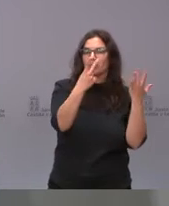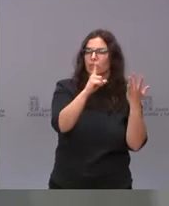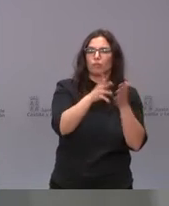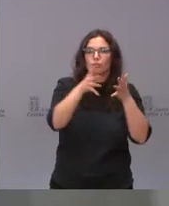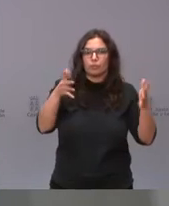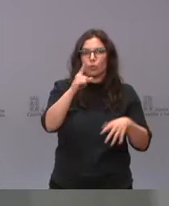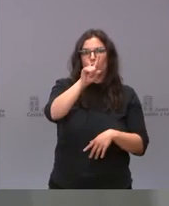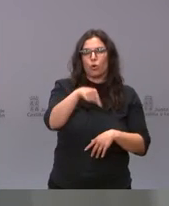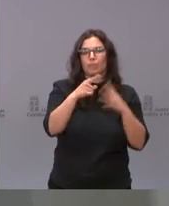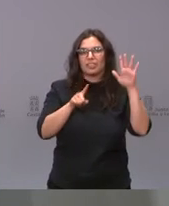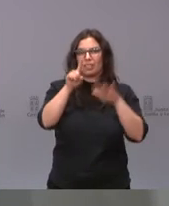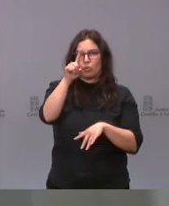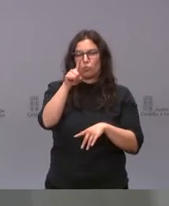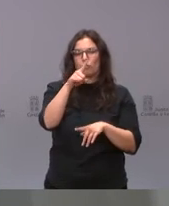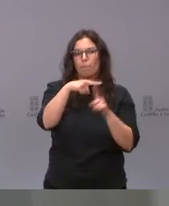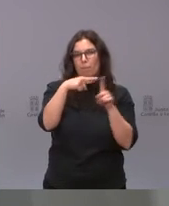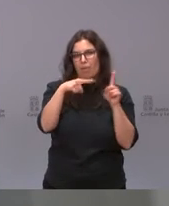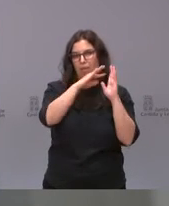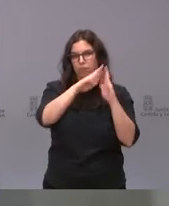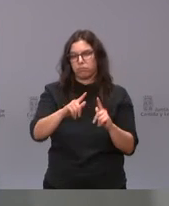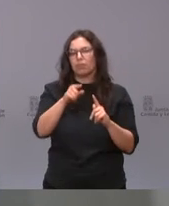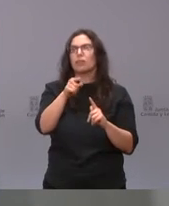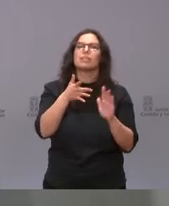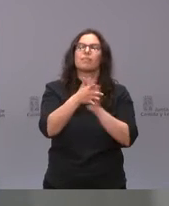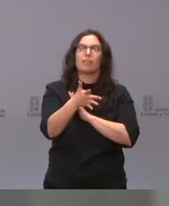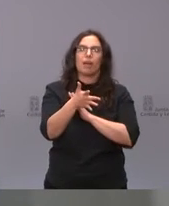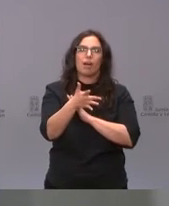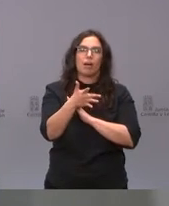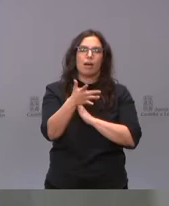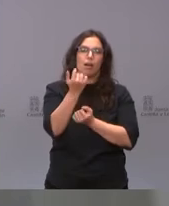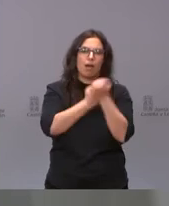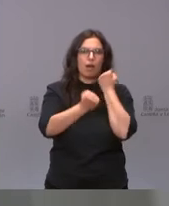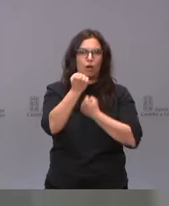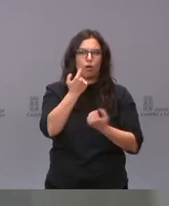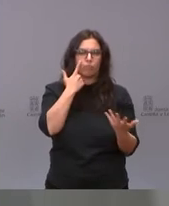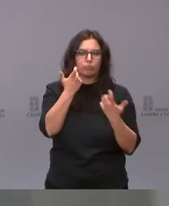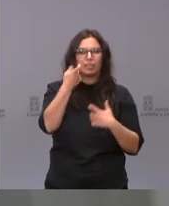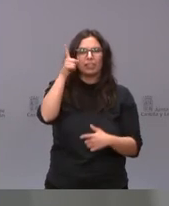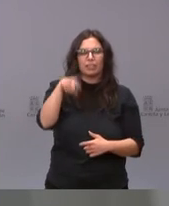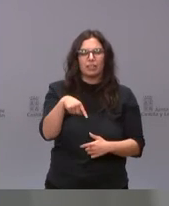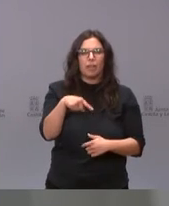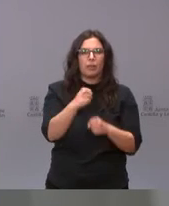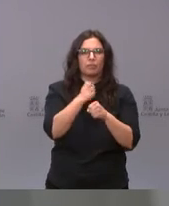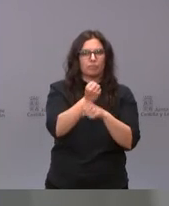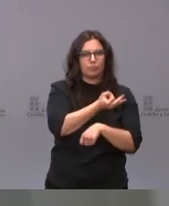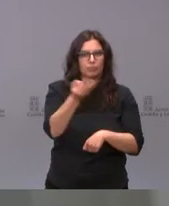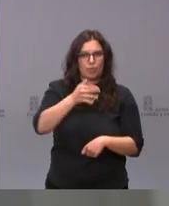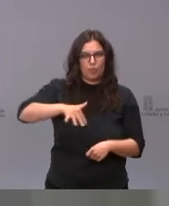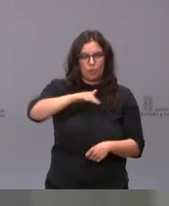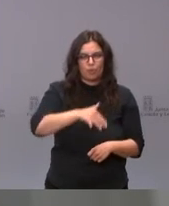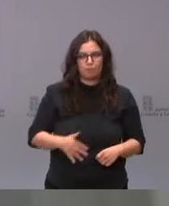hectáreas de media, lo que va a suponer un notable ahorro y una mayor eficiencia en esta zona.